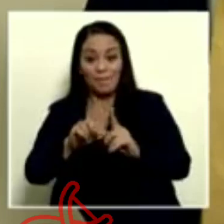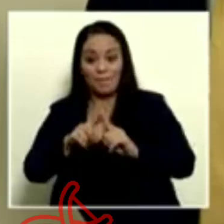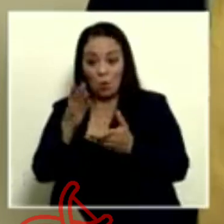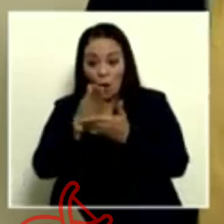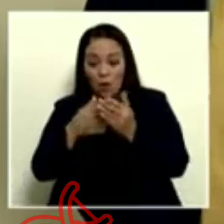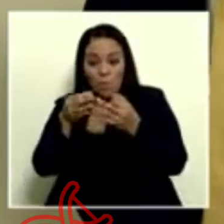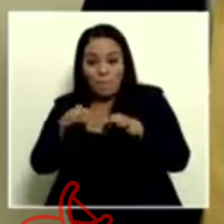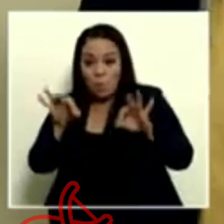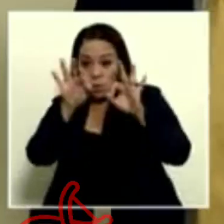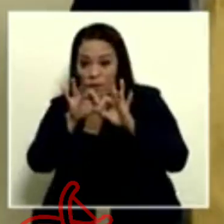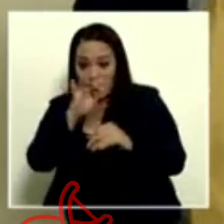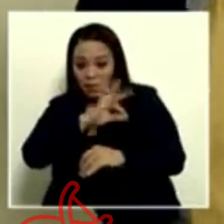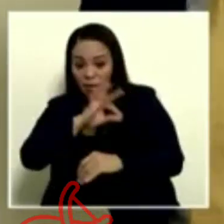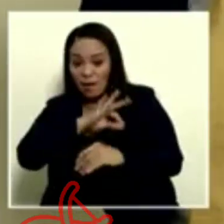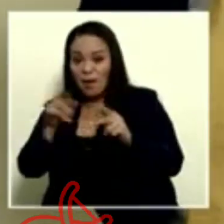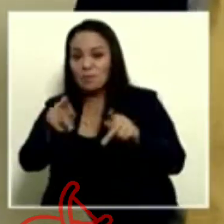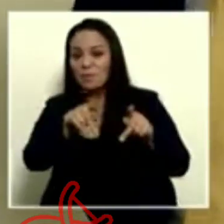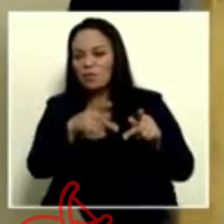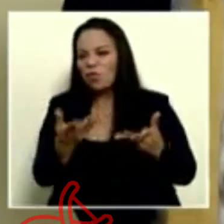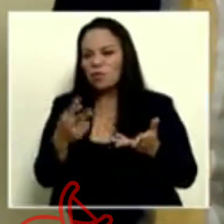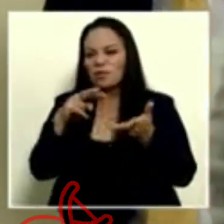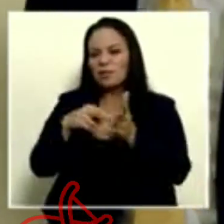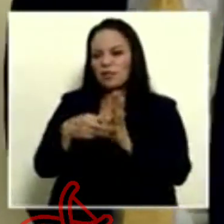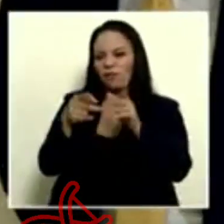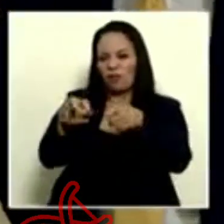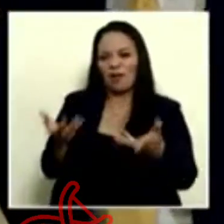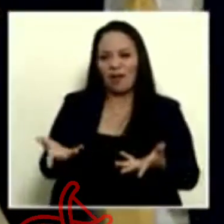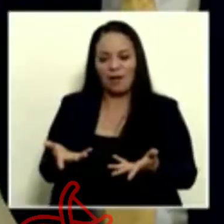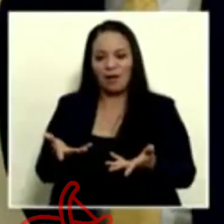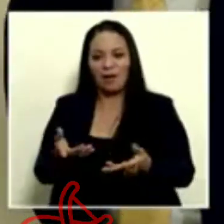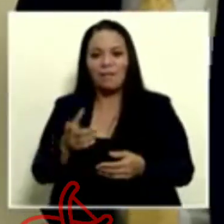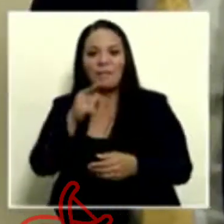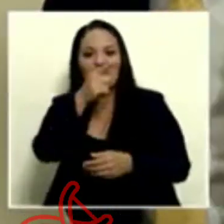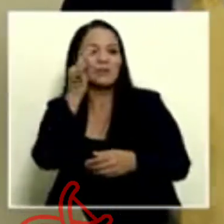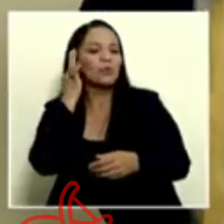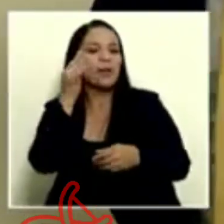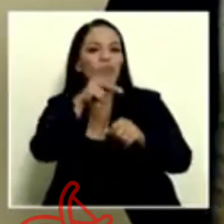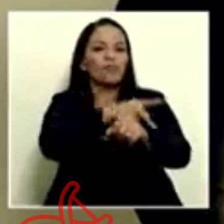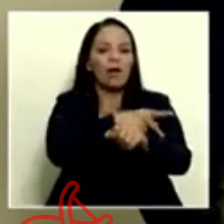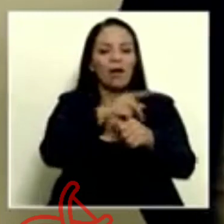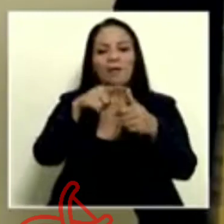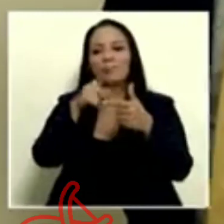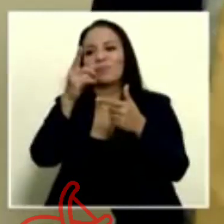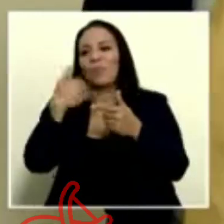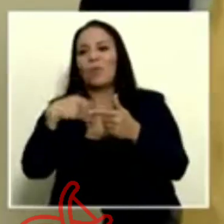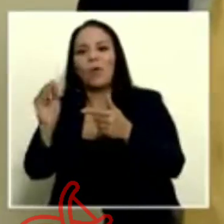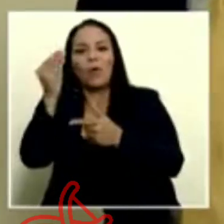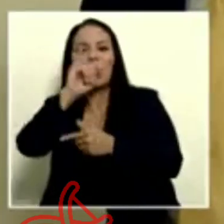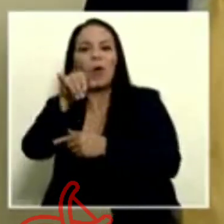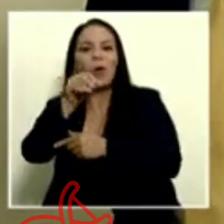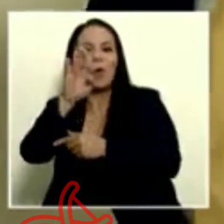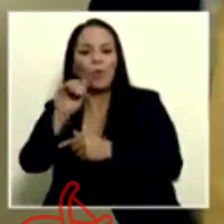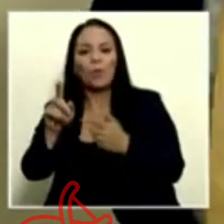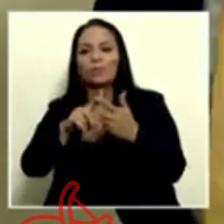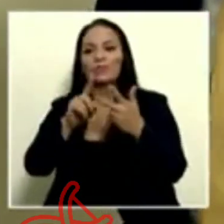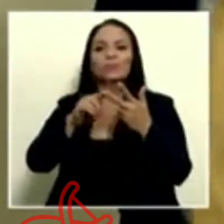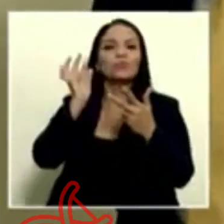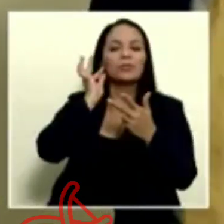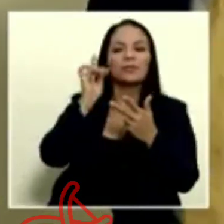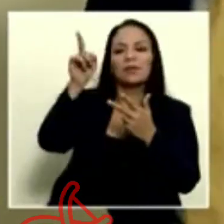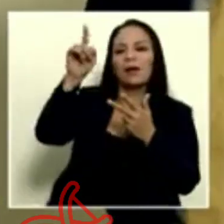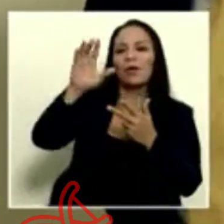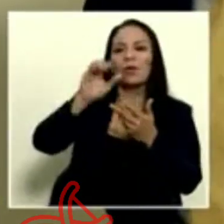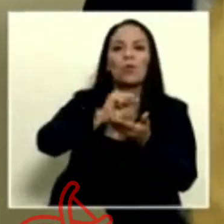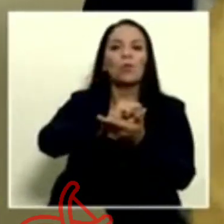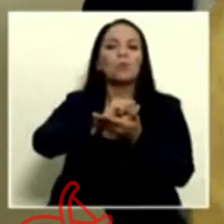en la vida de las personas. ¿Qué significa eso para la señora Purral, el joven del juego, la muchacha allá arriba de